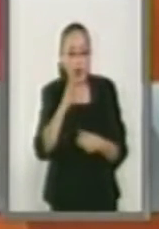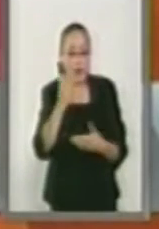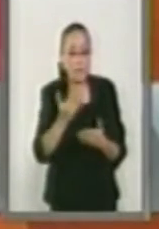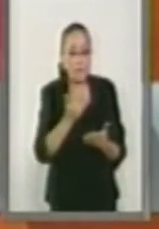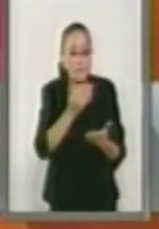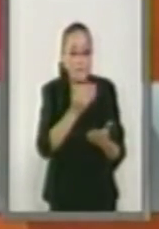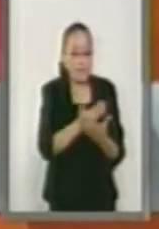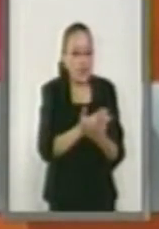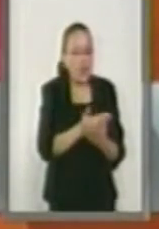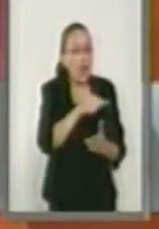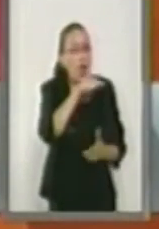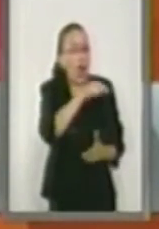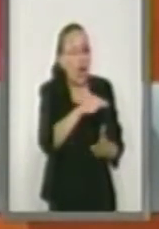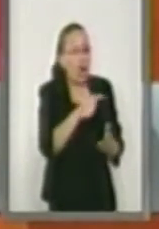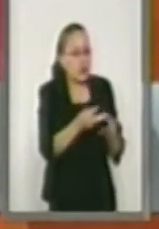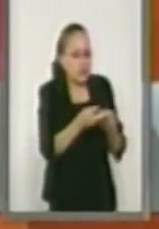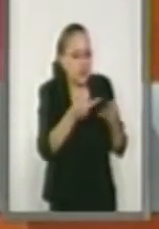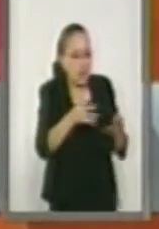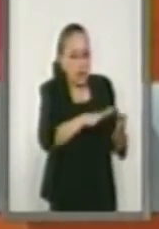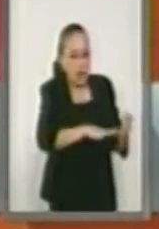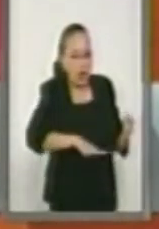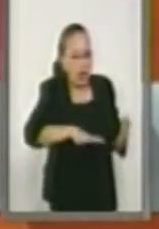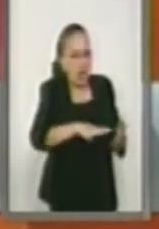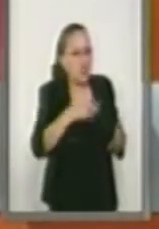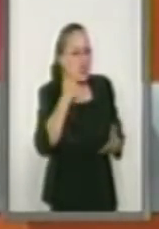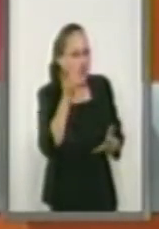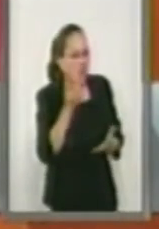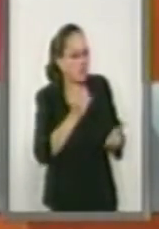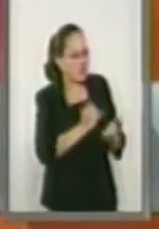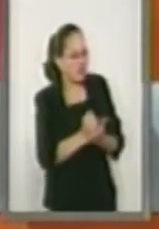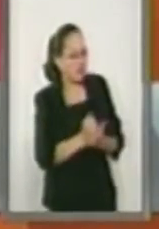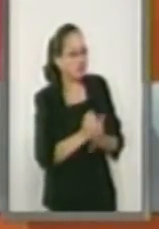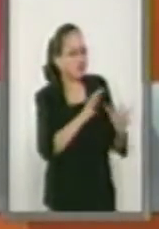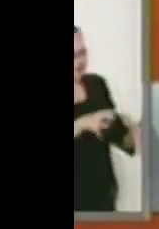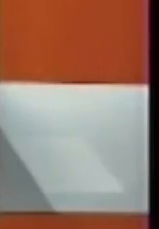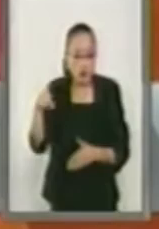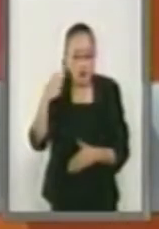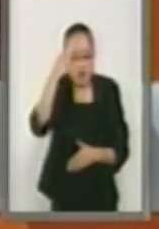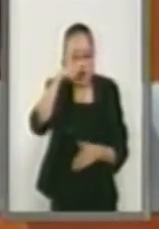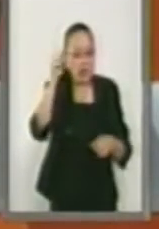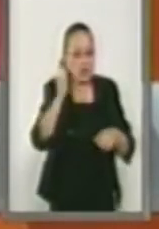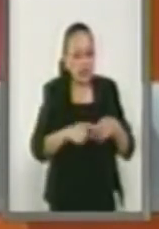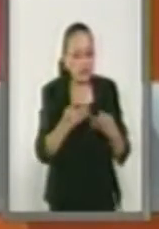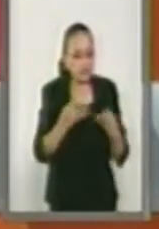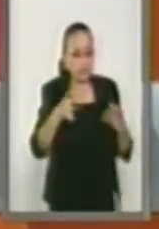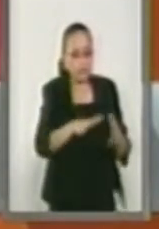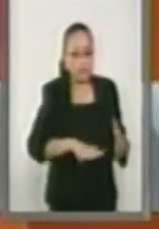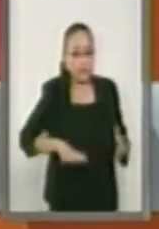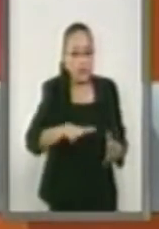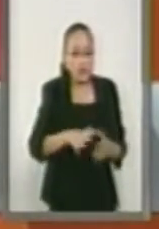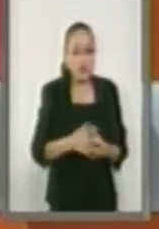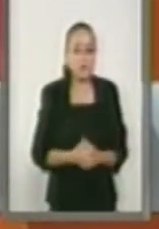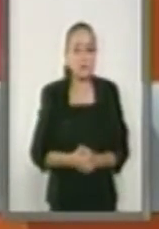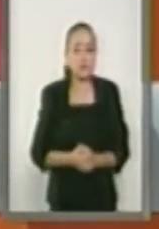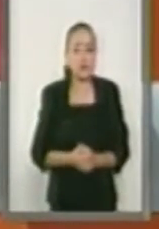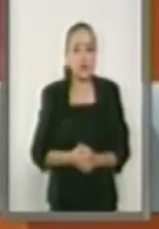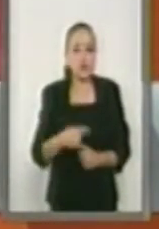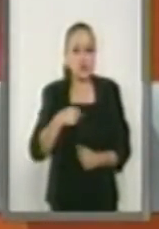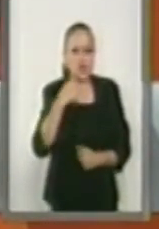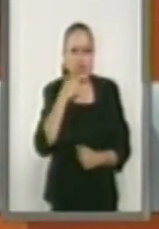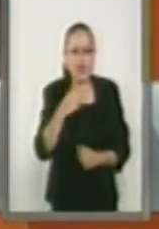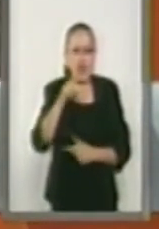los territorios y los terrenos que se les dé la gana según sus concesiones. Pues yo le decía, ¿y qué va a pasar, señor